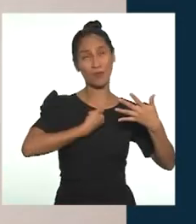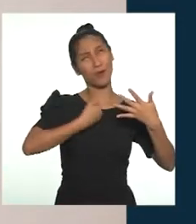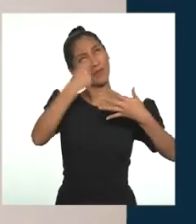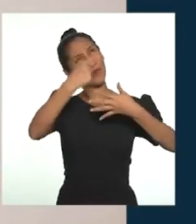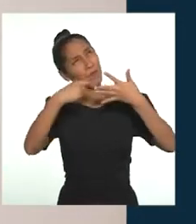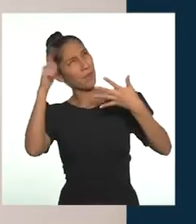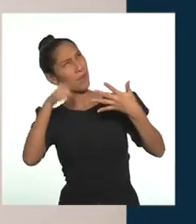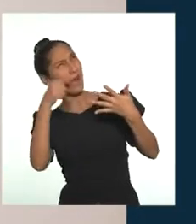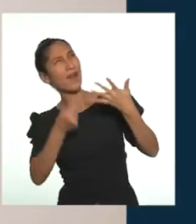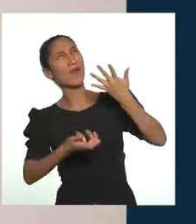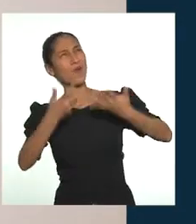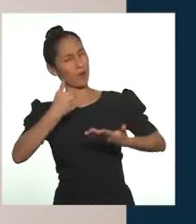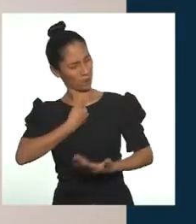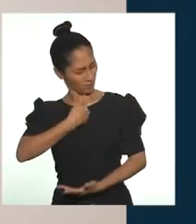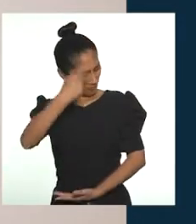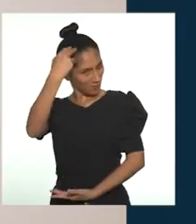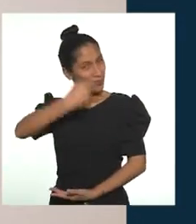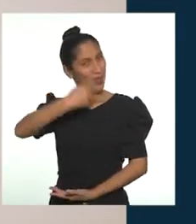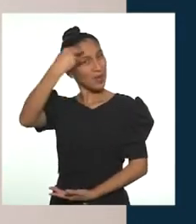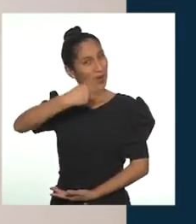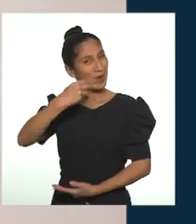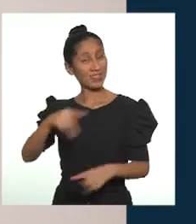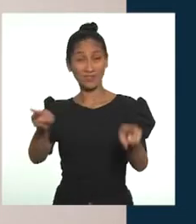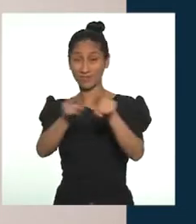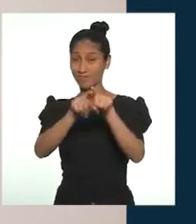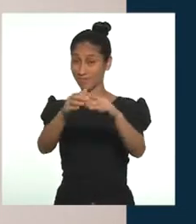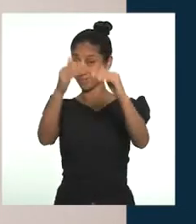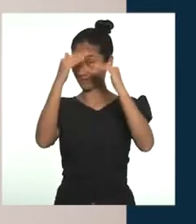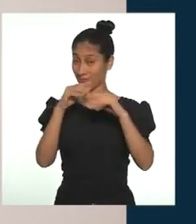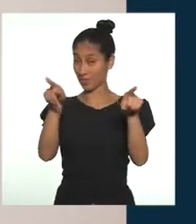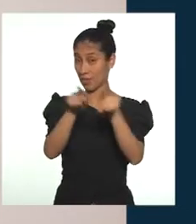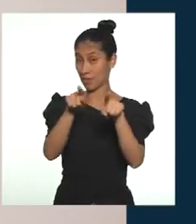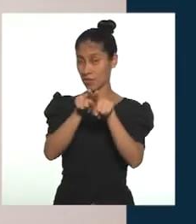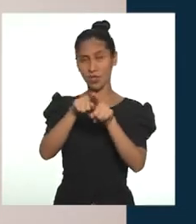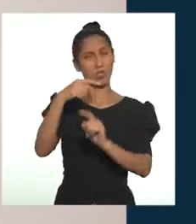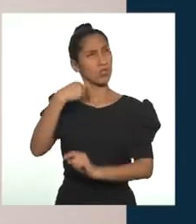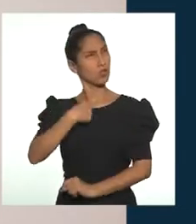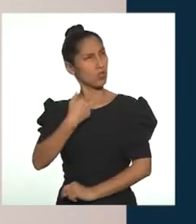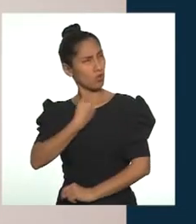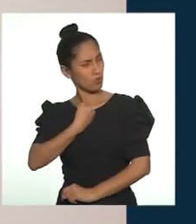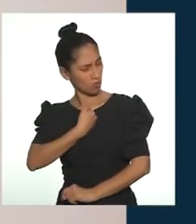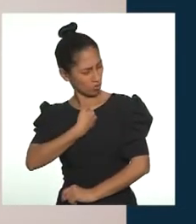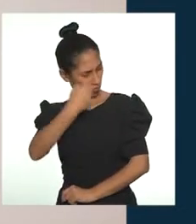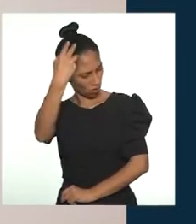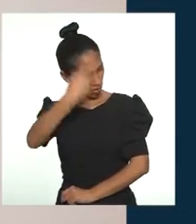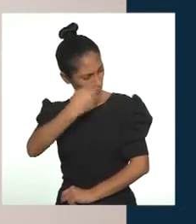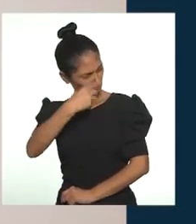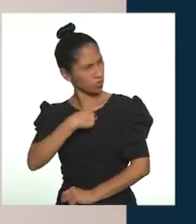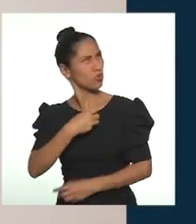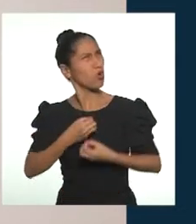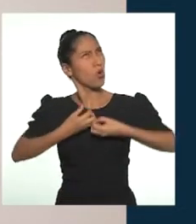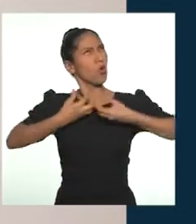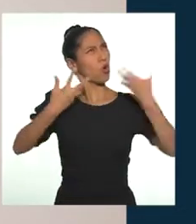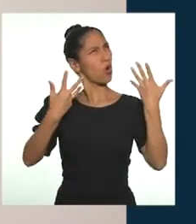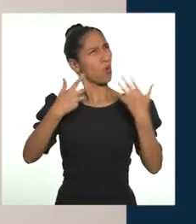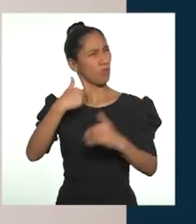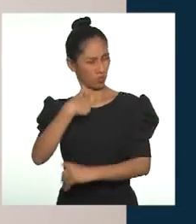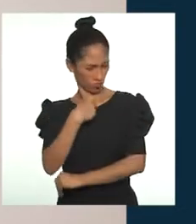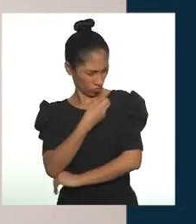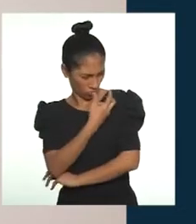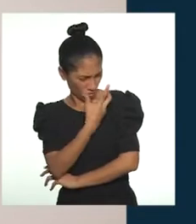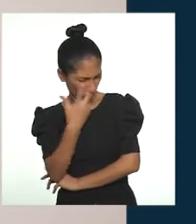las podemos mejorar. Otro paso importante es definir cómo somos. A veces nos cuesta un poco de trabajo definir, tener un